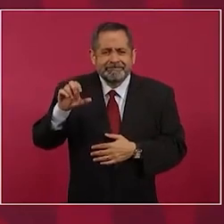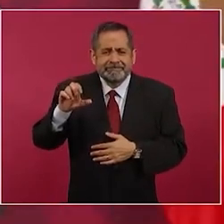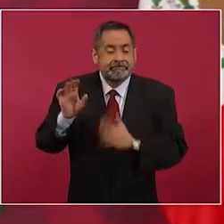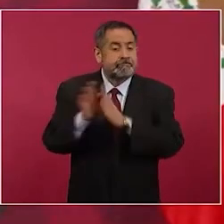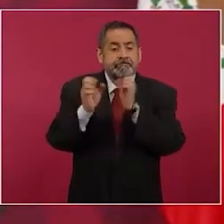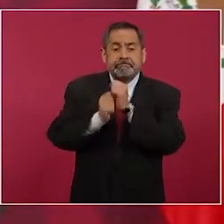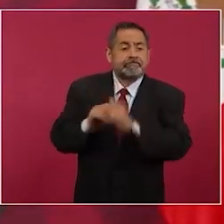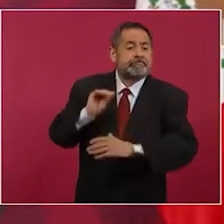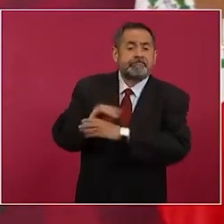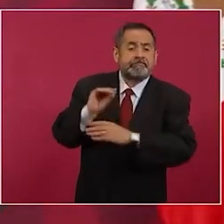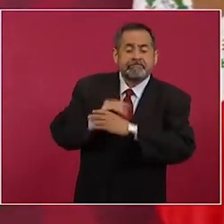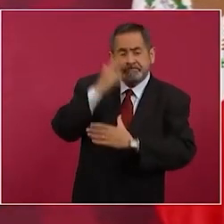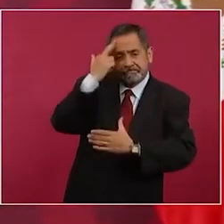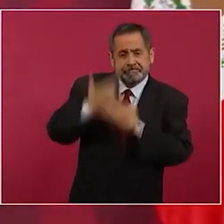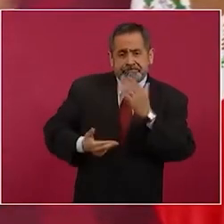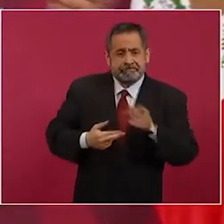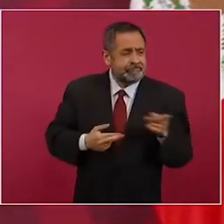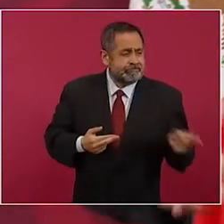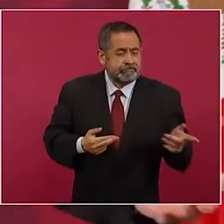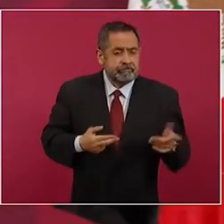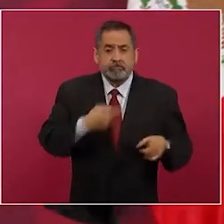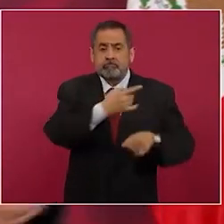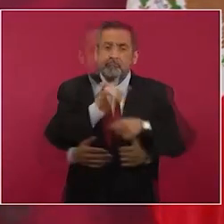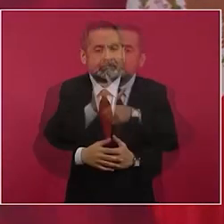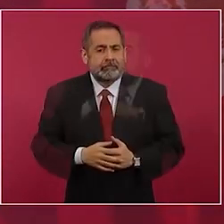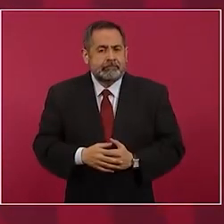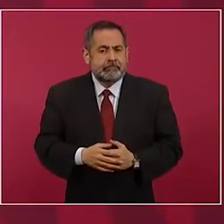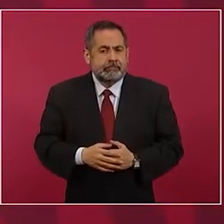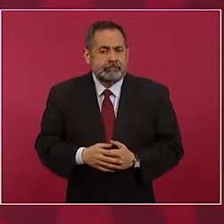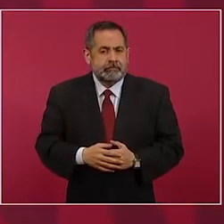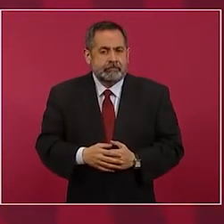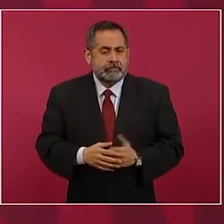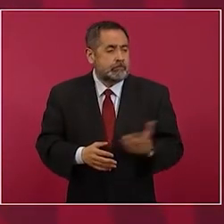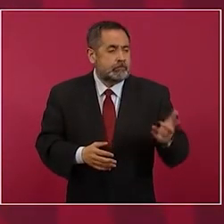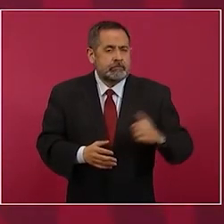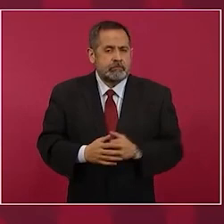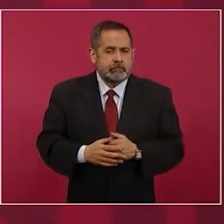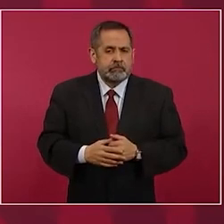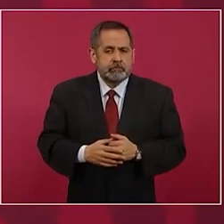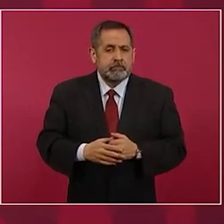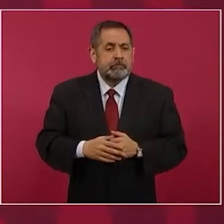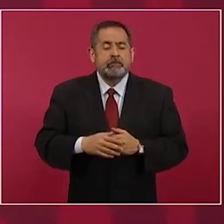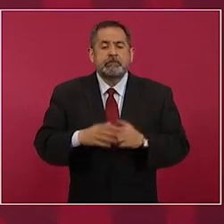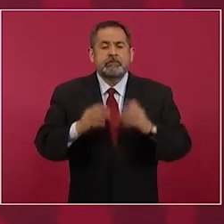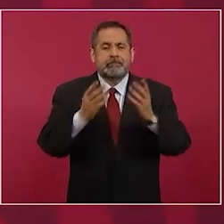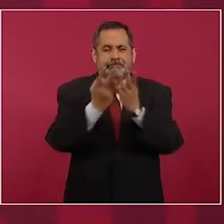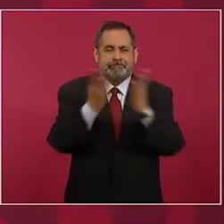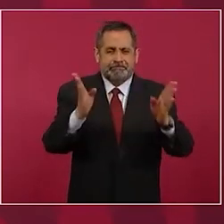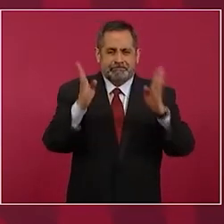constitución porque no informa pusieron menos casillas